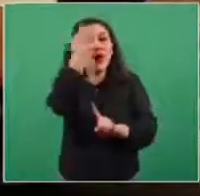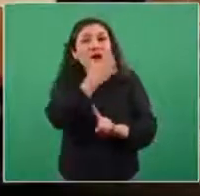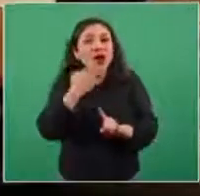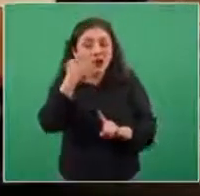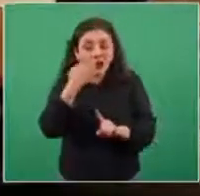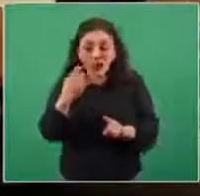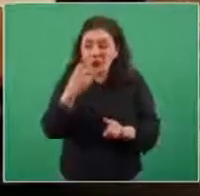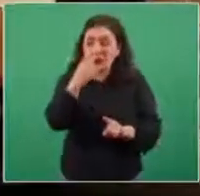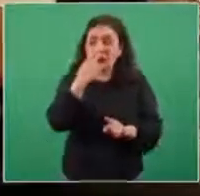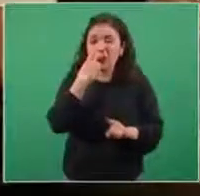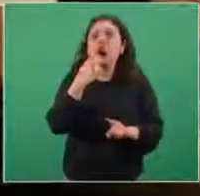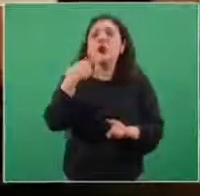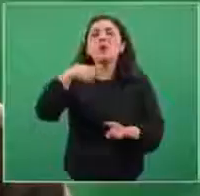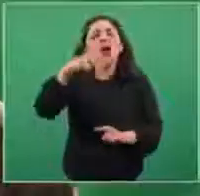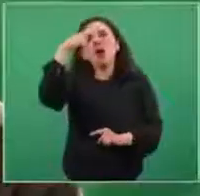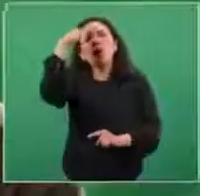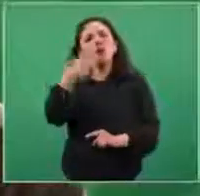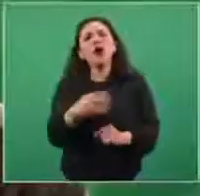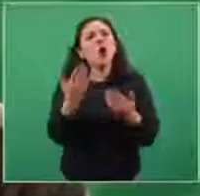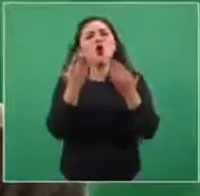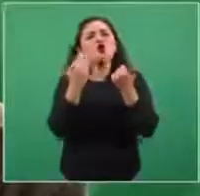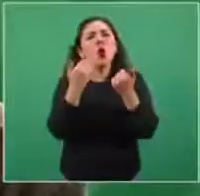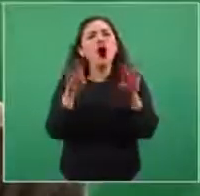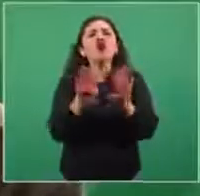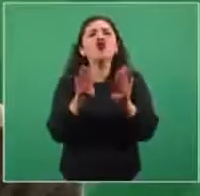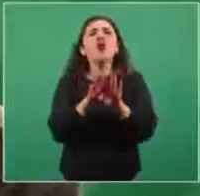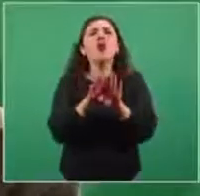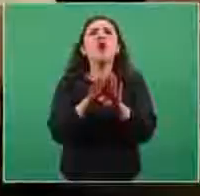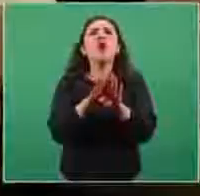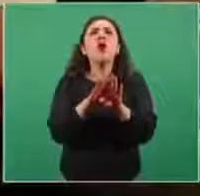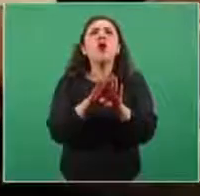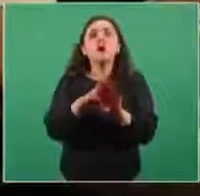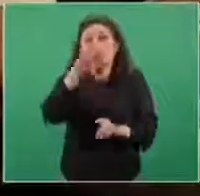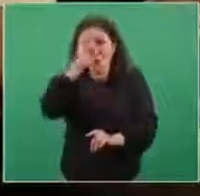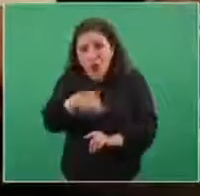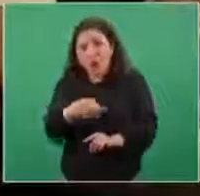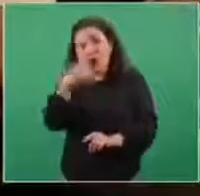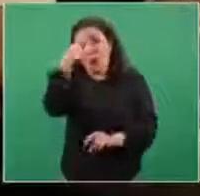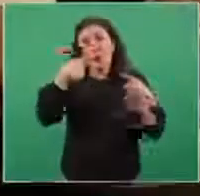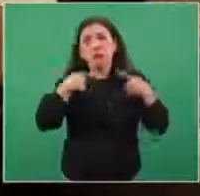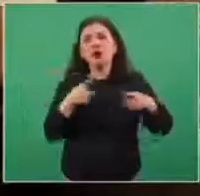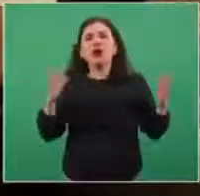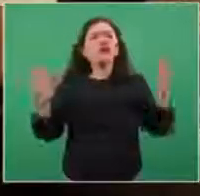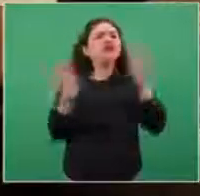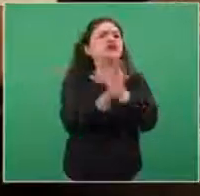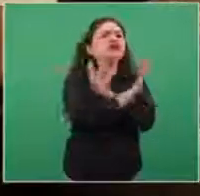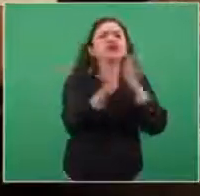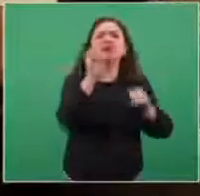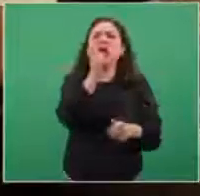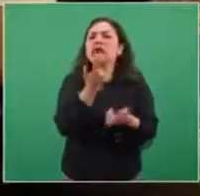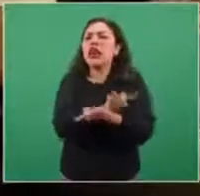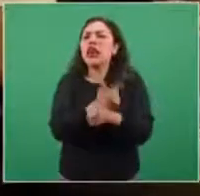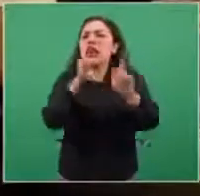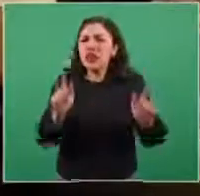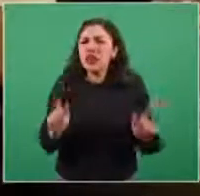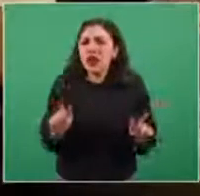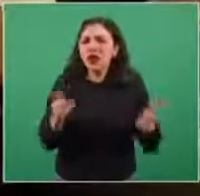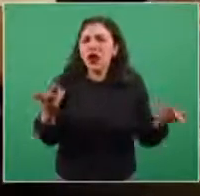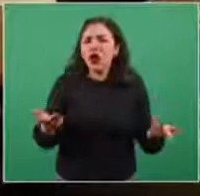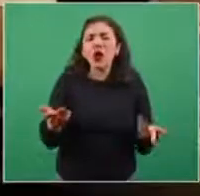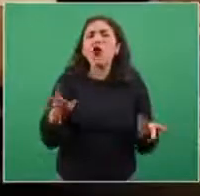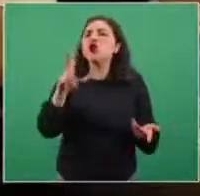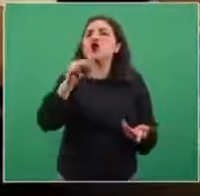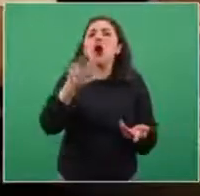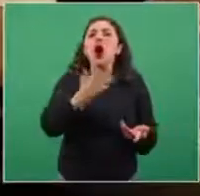permitir el libre tránsito y también no se da a